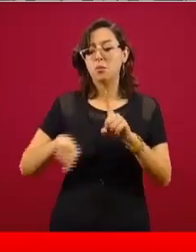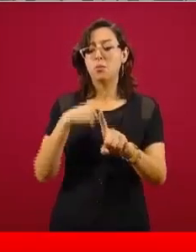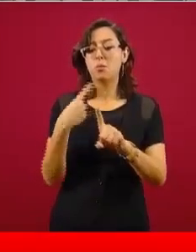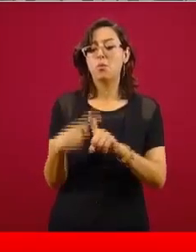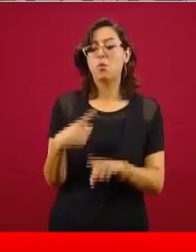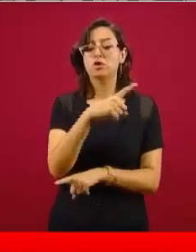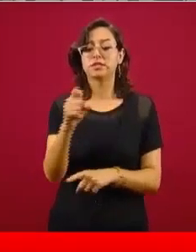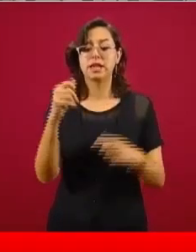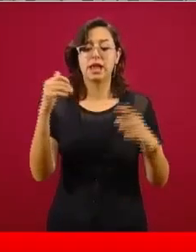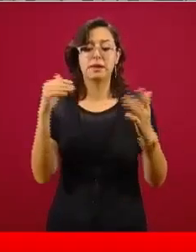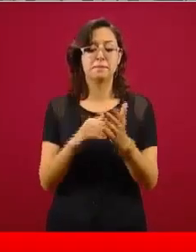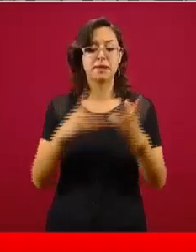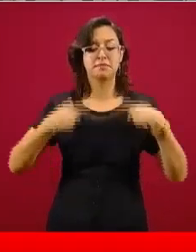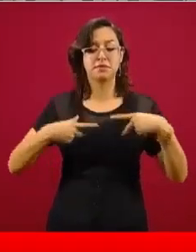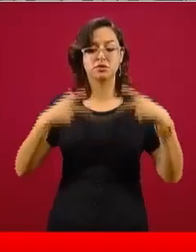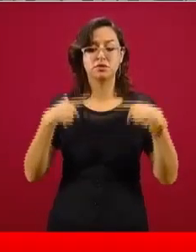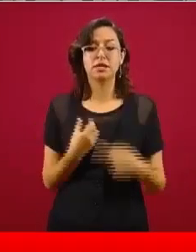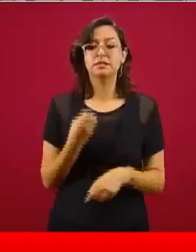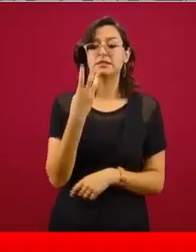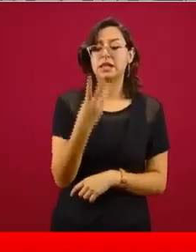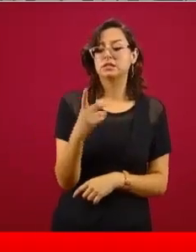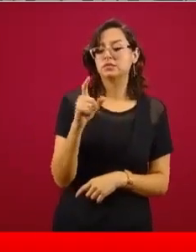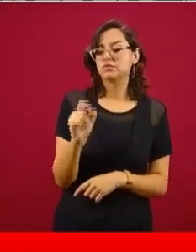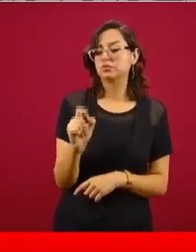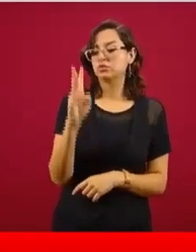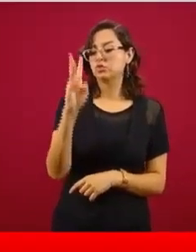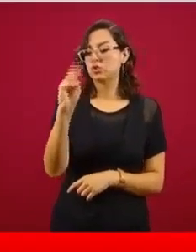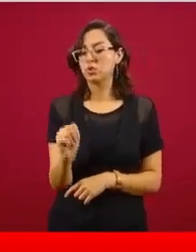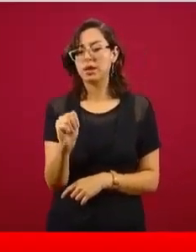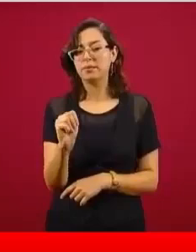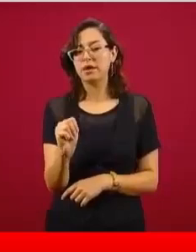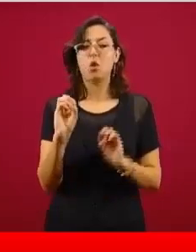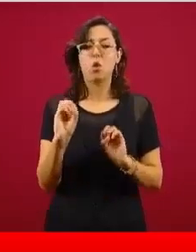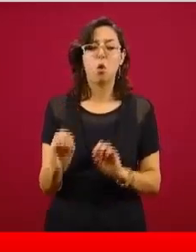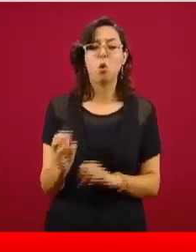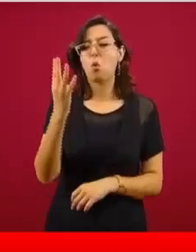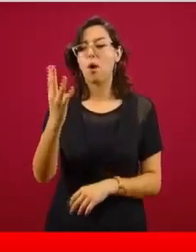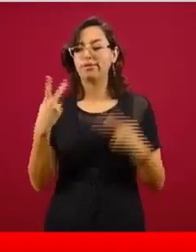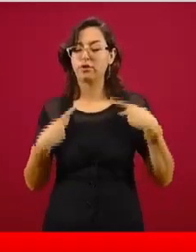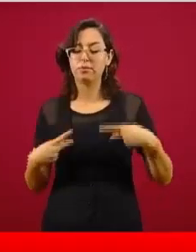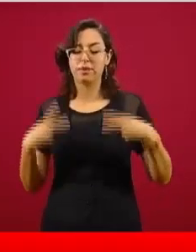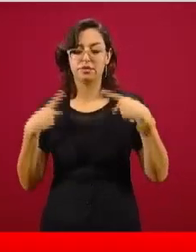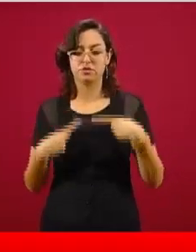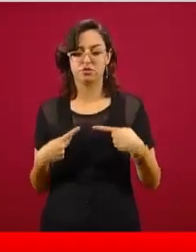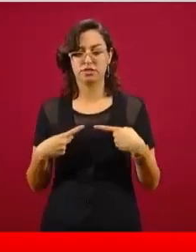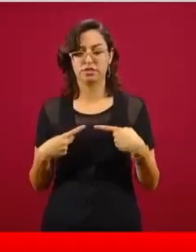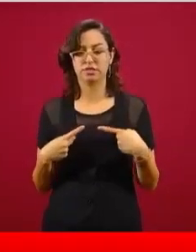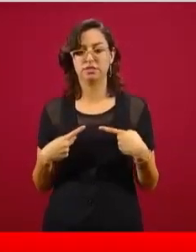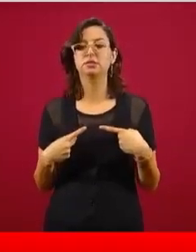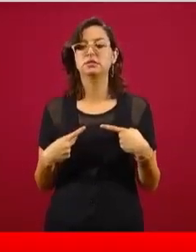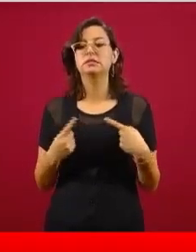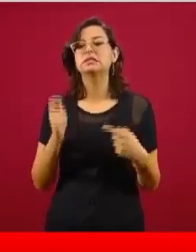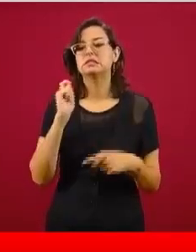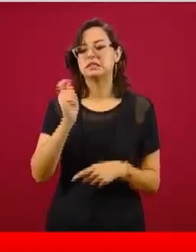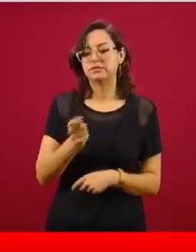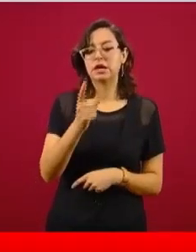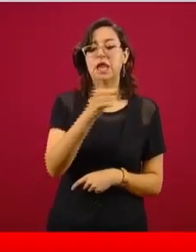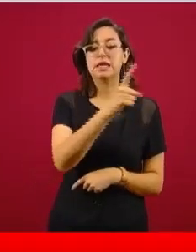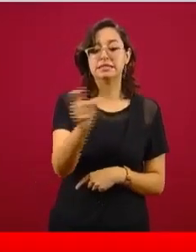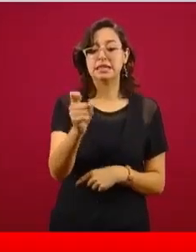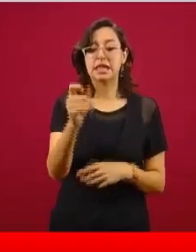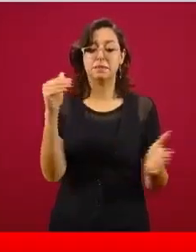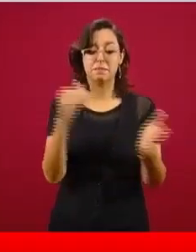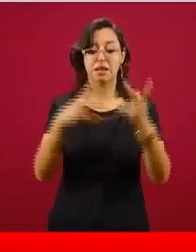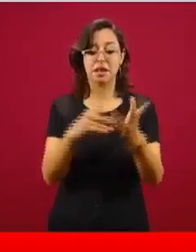por 100 mil habitantes, 3.9 casi cuatro personas por cada 100 mil en México en promedio